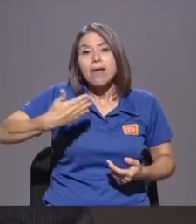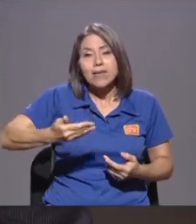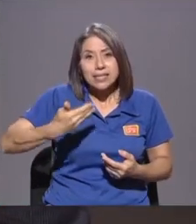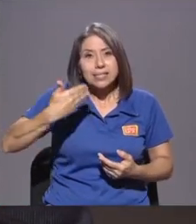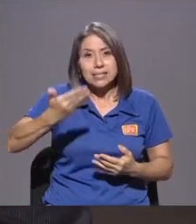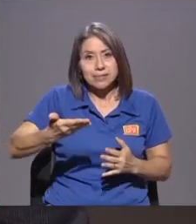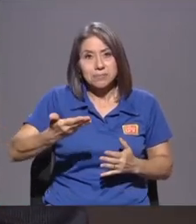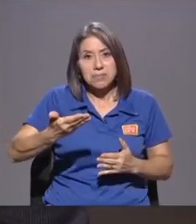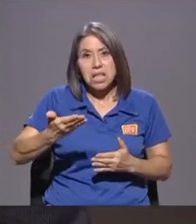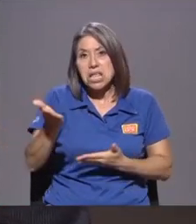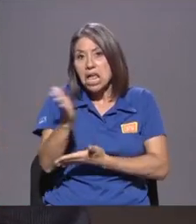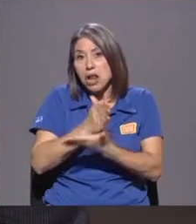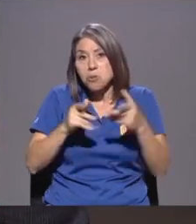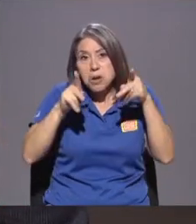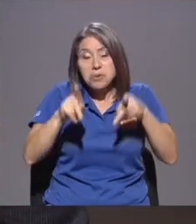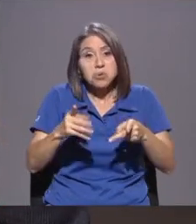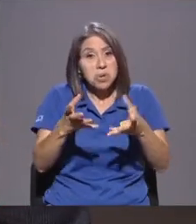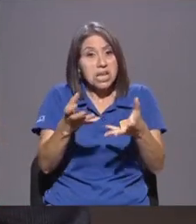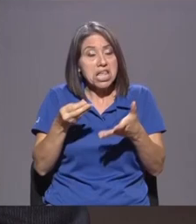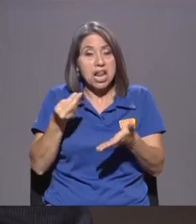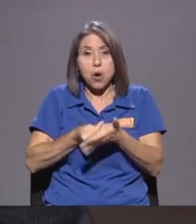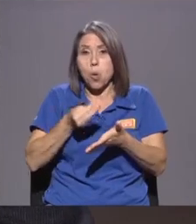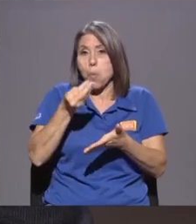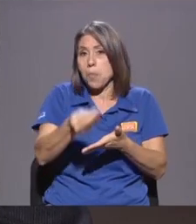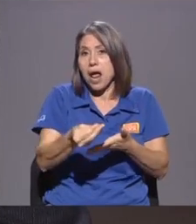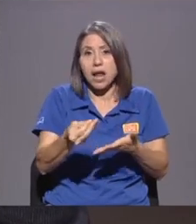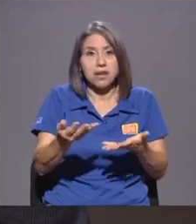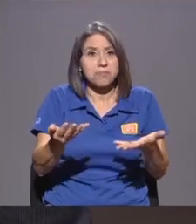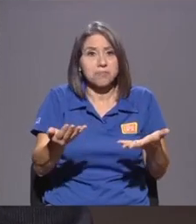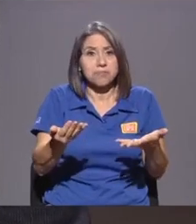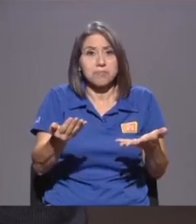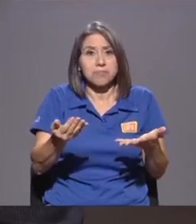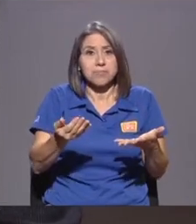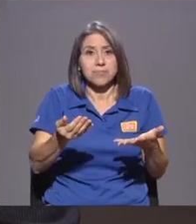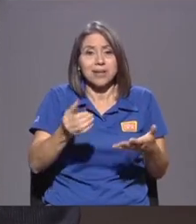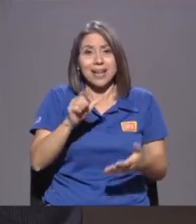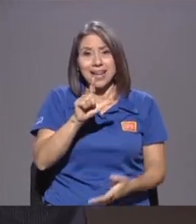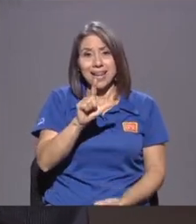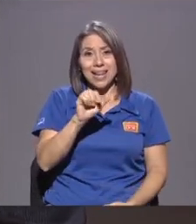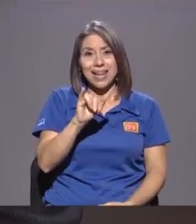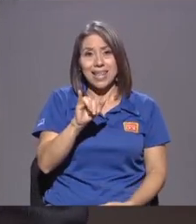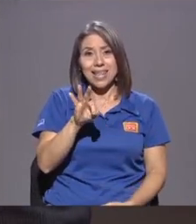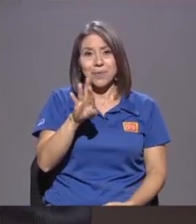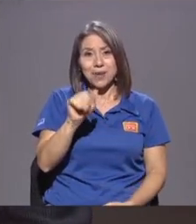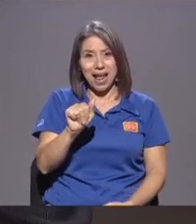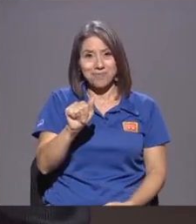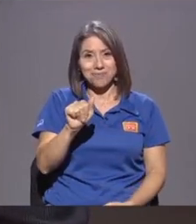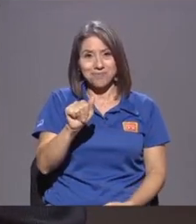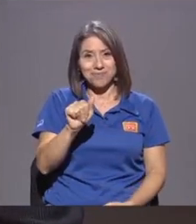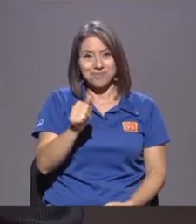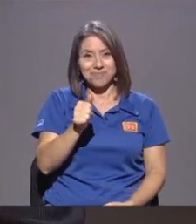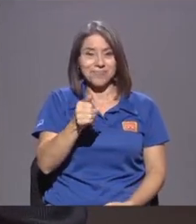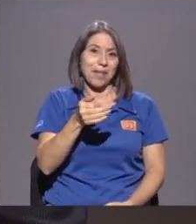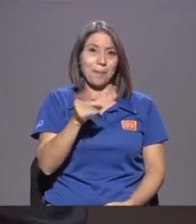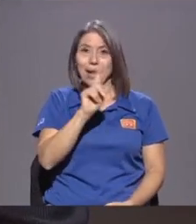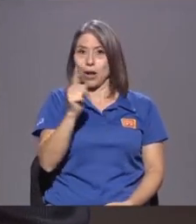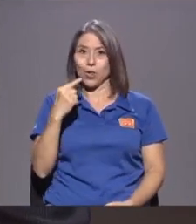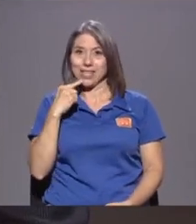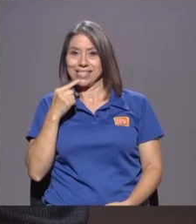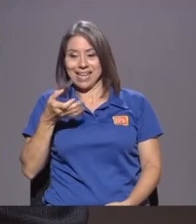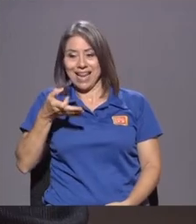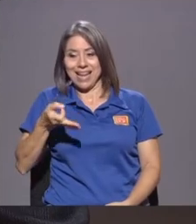quiera Comprar Una Que quiera Comprar Libra Para no decir Una libra Que quiera Comprar Libra